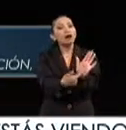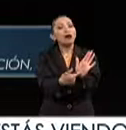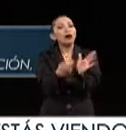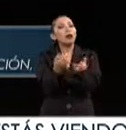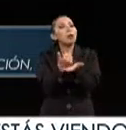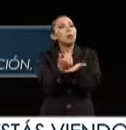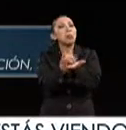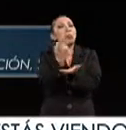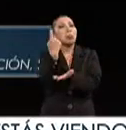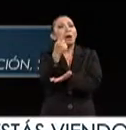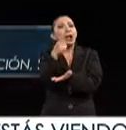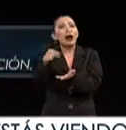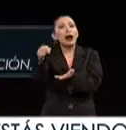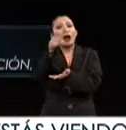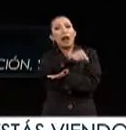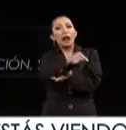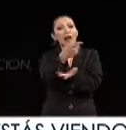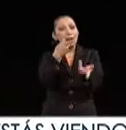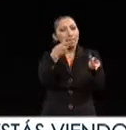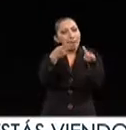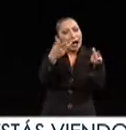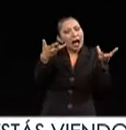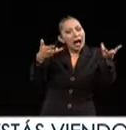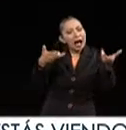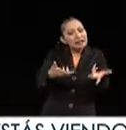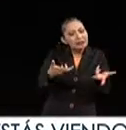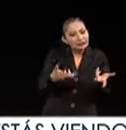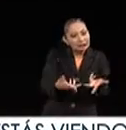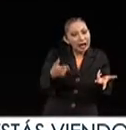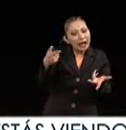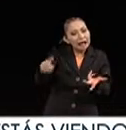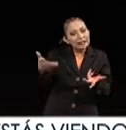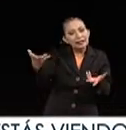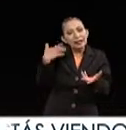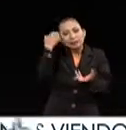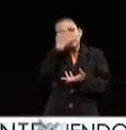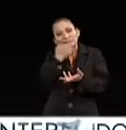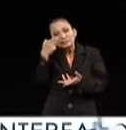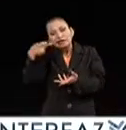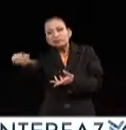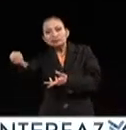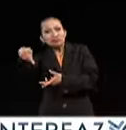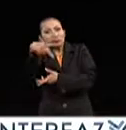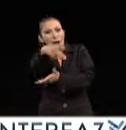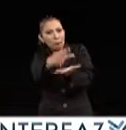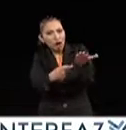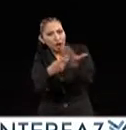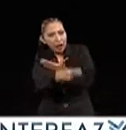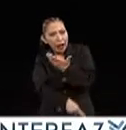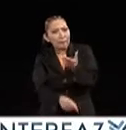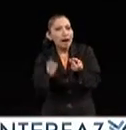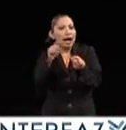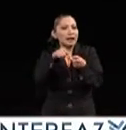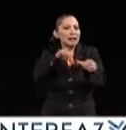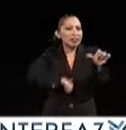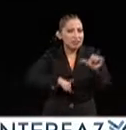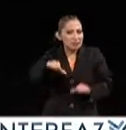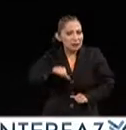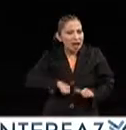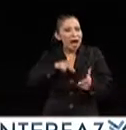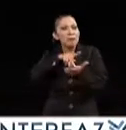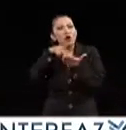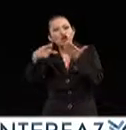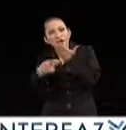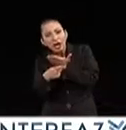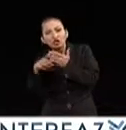significativamente a la planeación, ejecución y evaluación de estrategias programas proyectos y planes